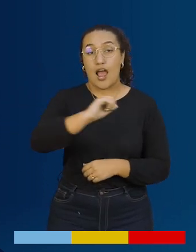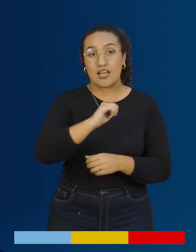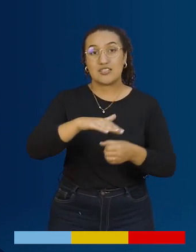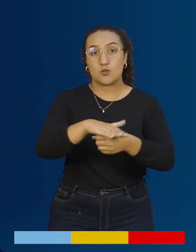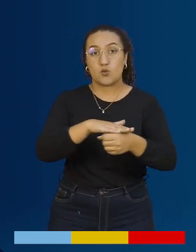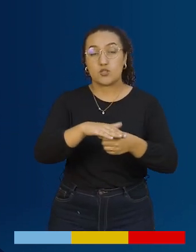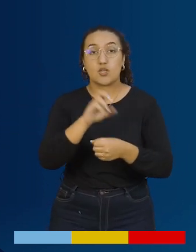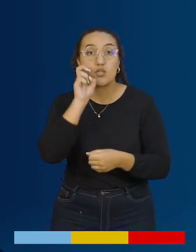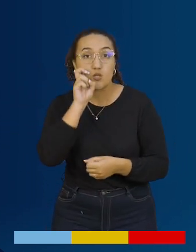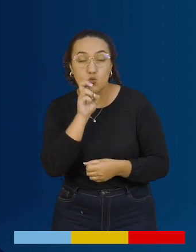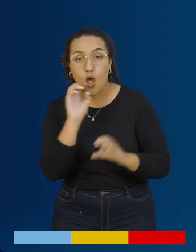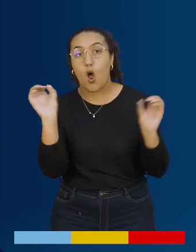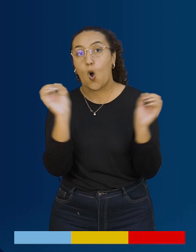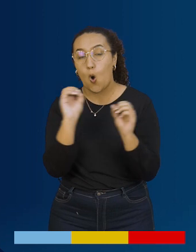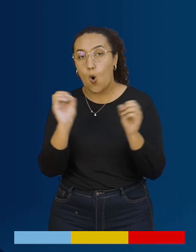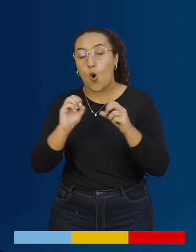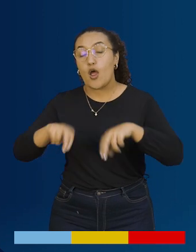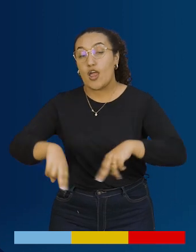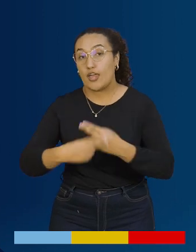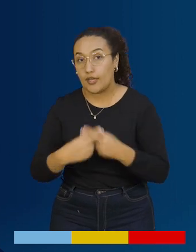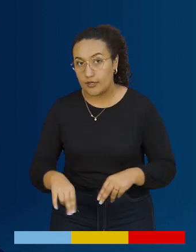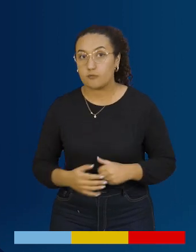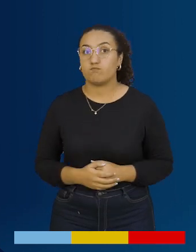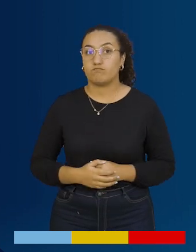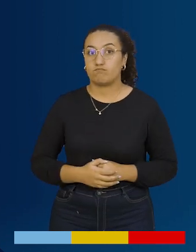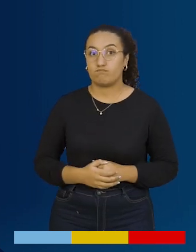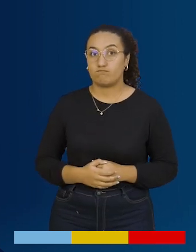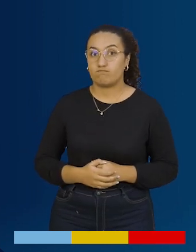sexo o género. Denunciar salvavidas.